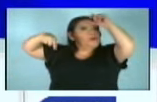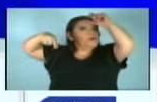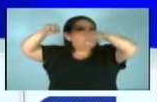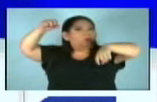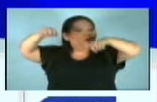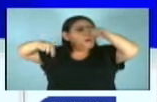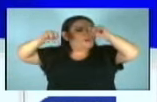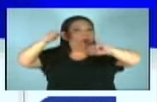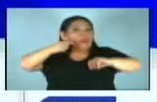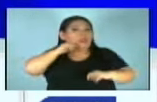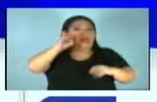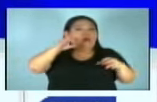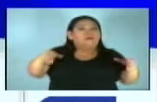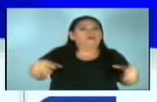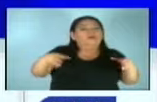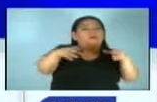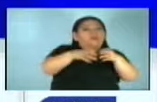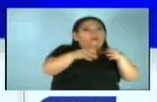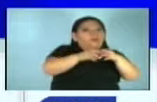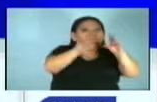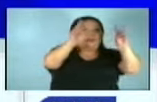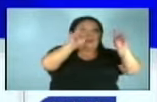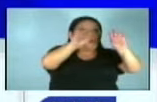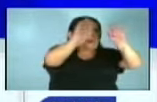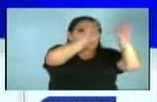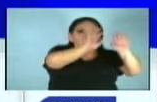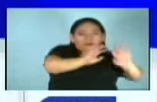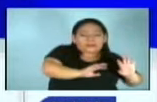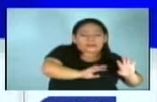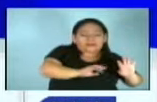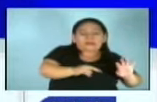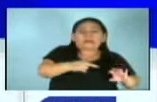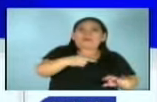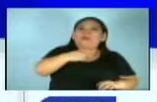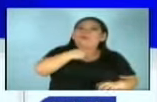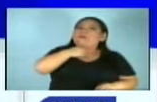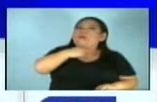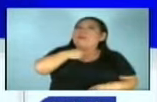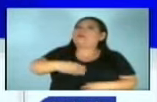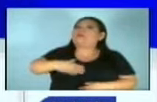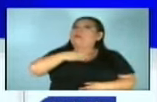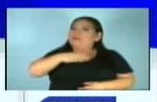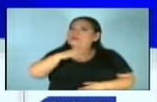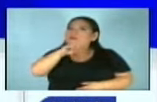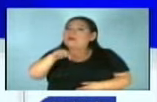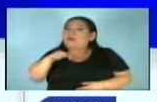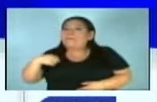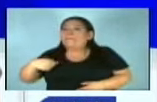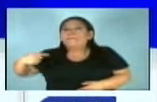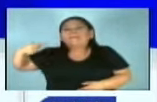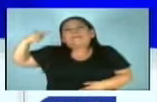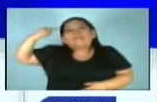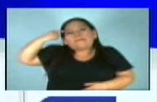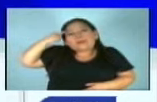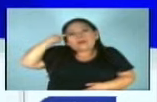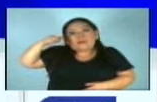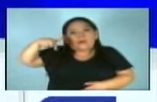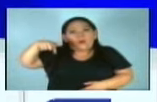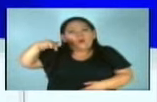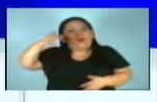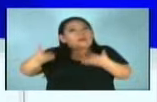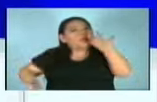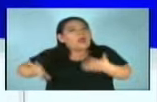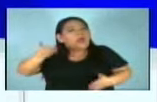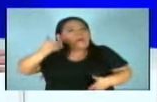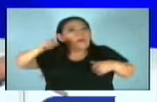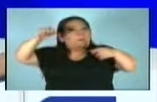calificadas por la Organización Meteorológica Mundial como las más intensas. Y según sus pronósticos, aunque éste tiende a disminuir,